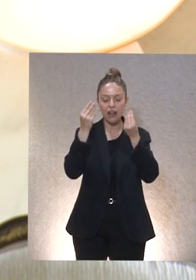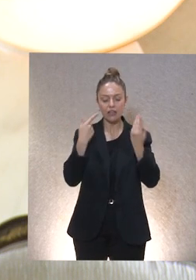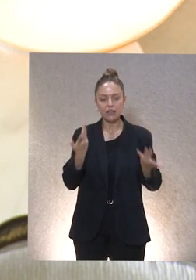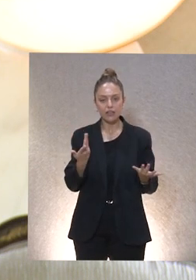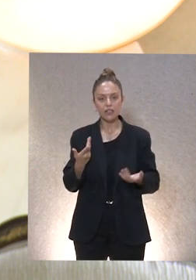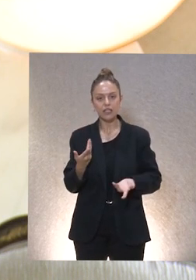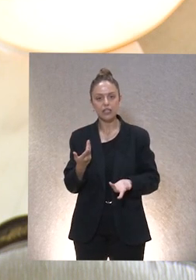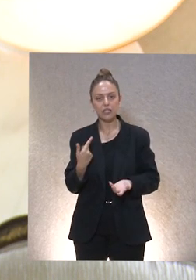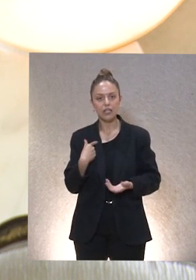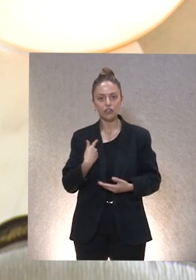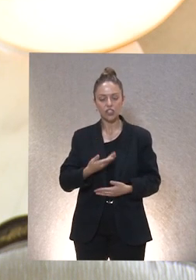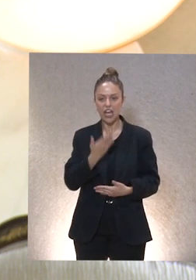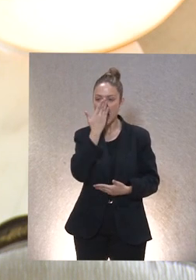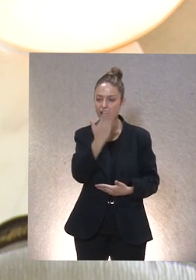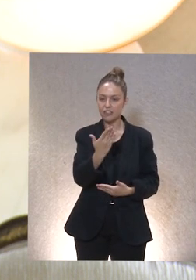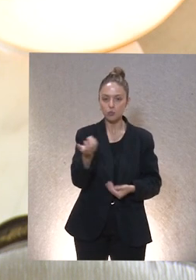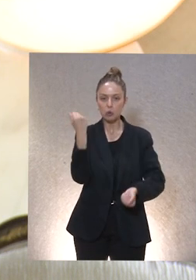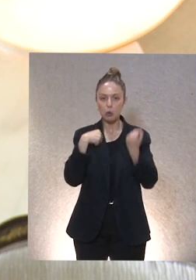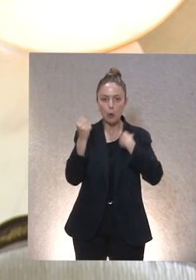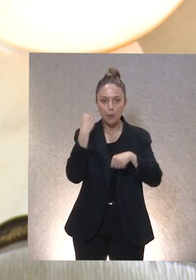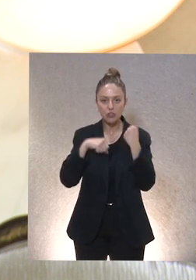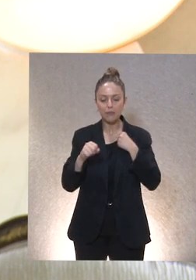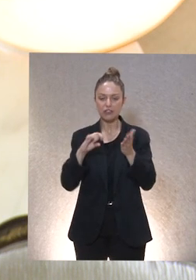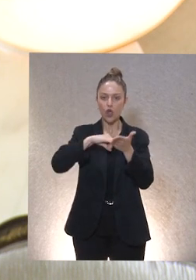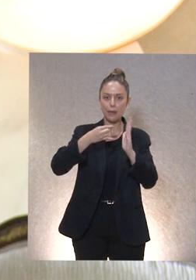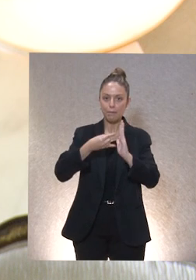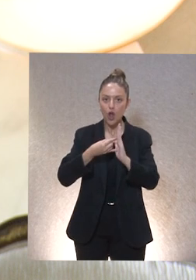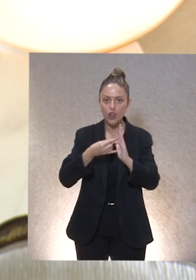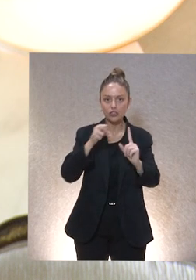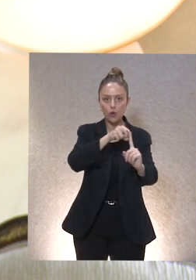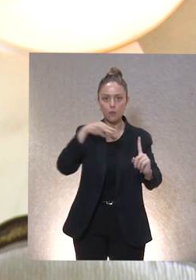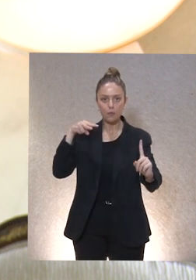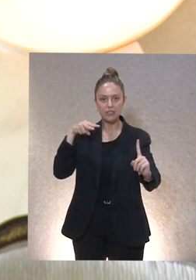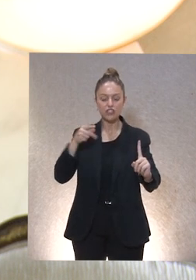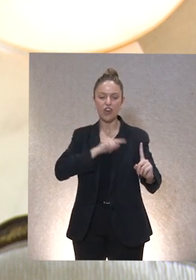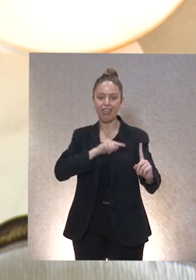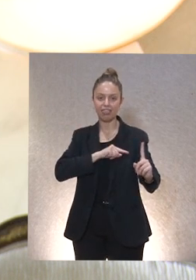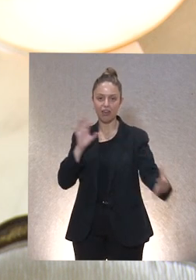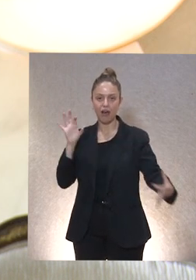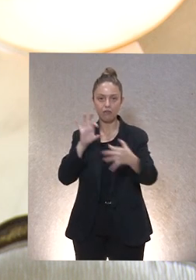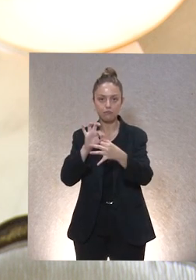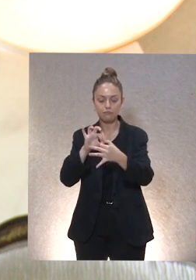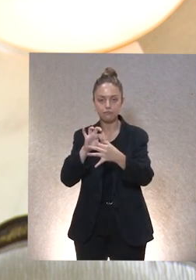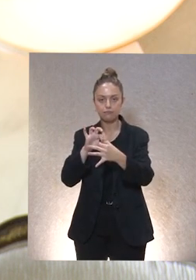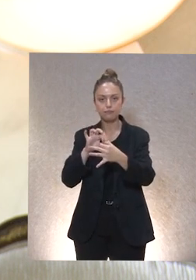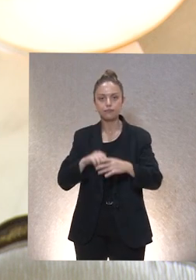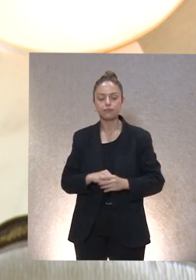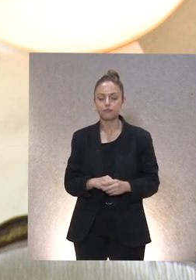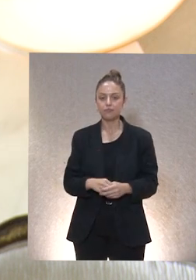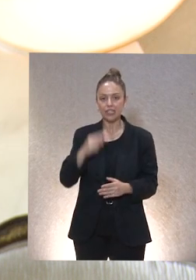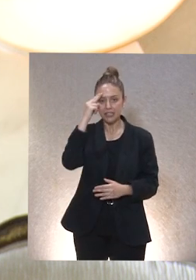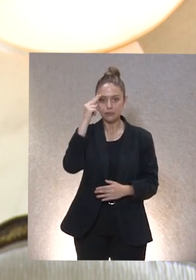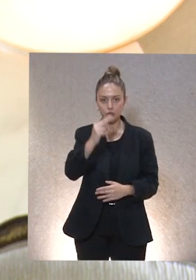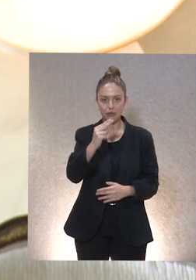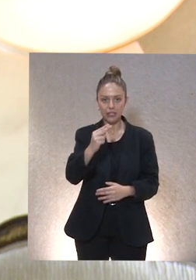nuestras actitudes, nuestros comportamientos y nuestros proyectos desde una visión absolutamente ética, con responsabilidad,